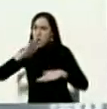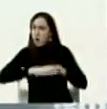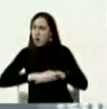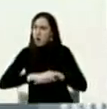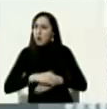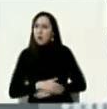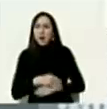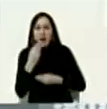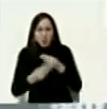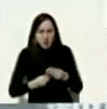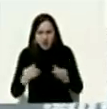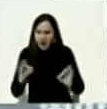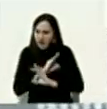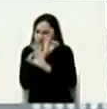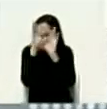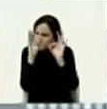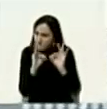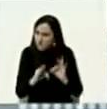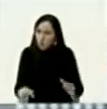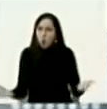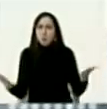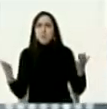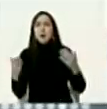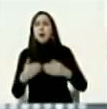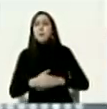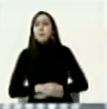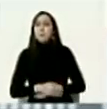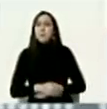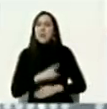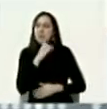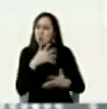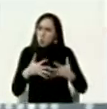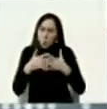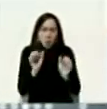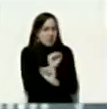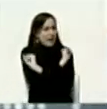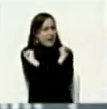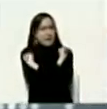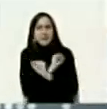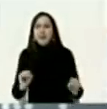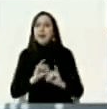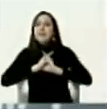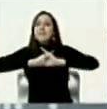de los imperialismos y sobre todo del imperio de los Estados Unidos será el fin